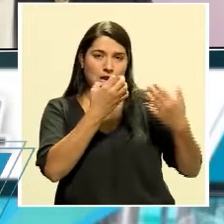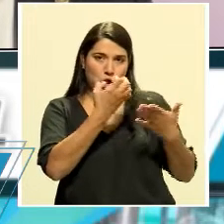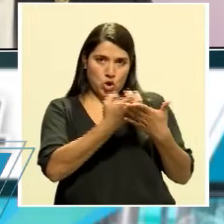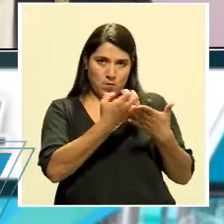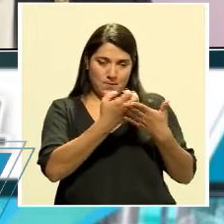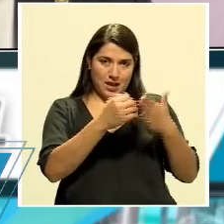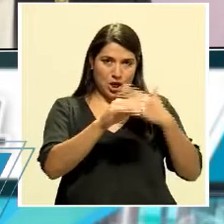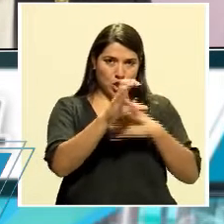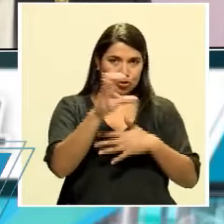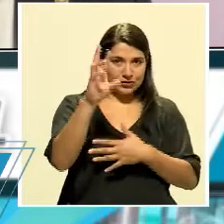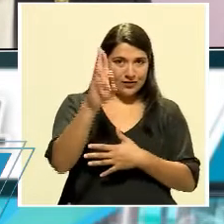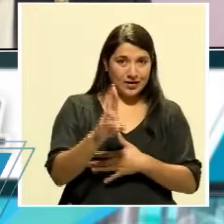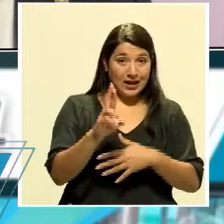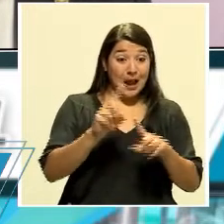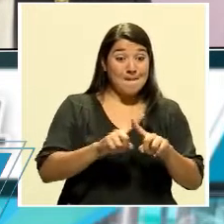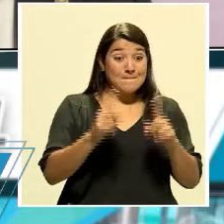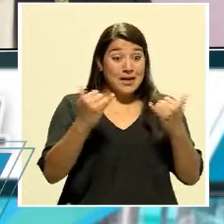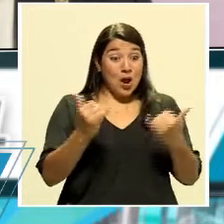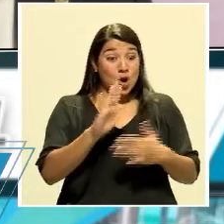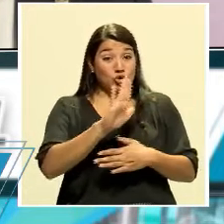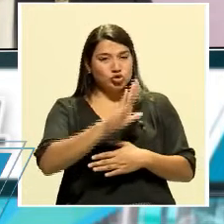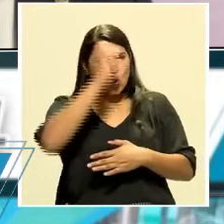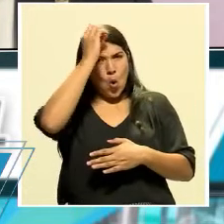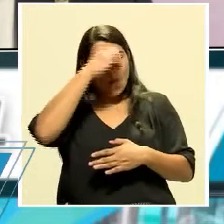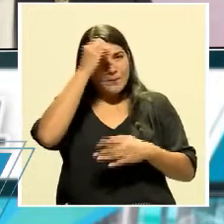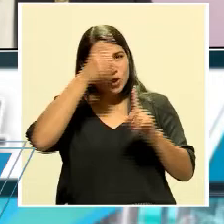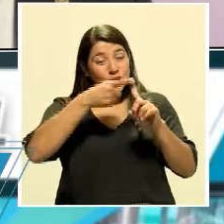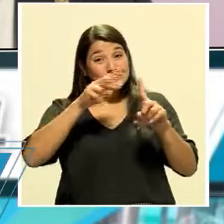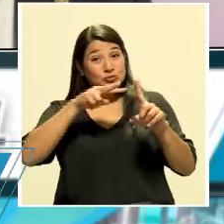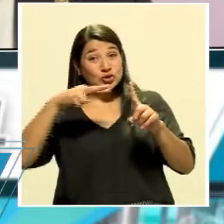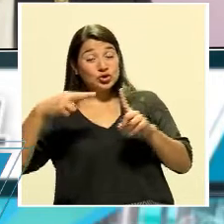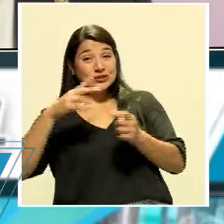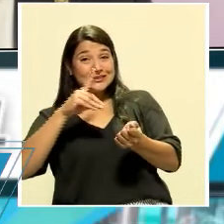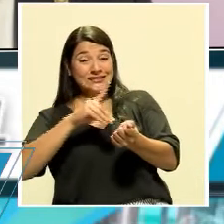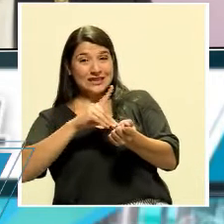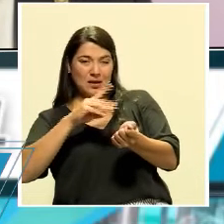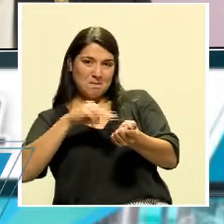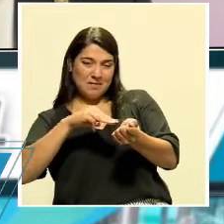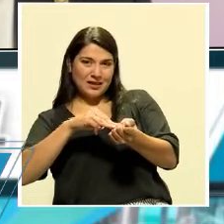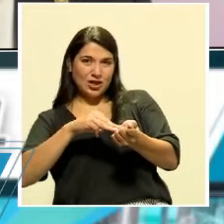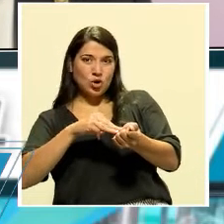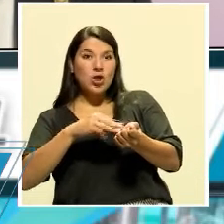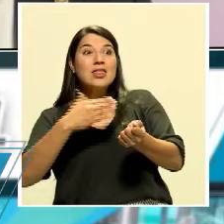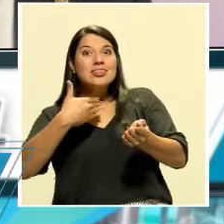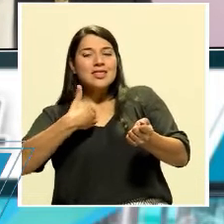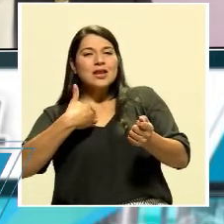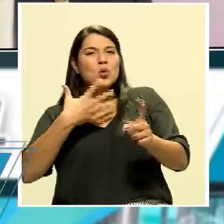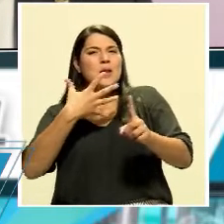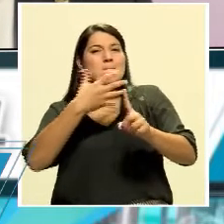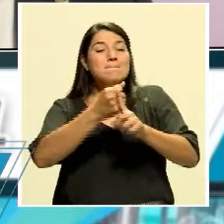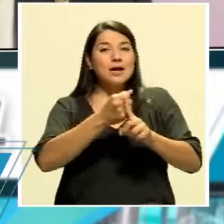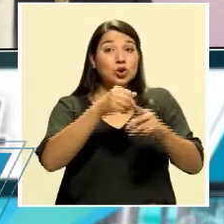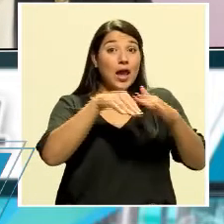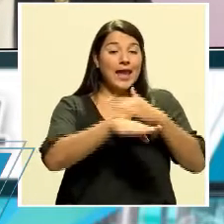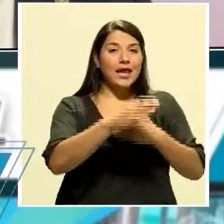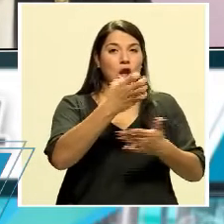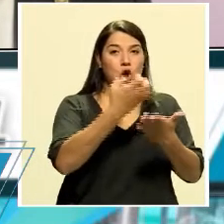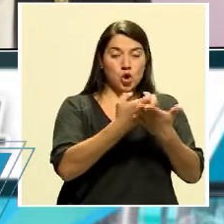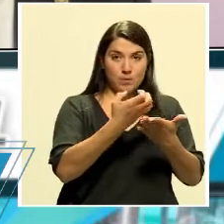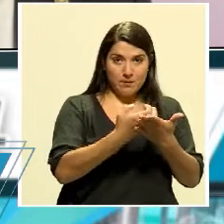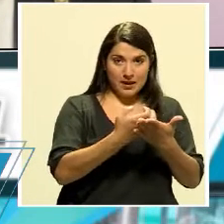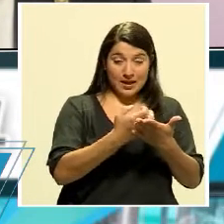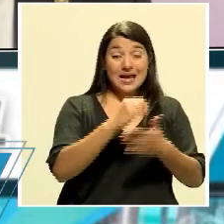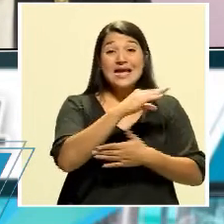pero hoy su criterio médico tiene un impacto decisivo en la economía y el gobierno